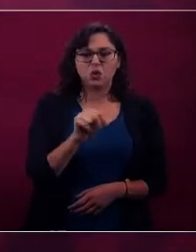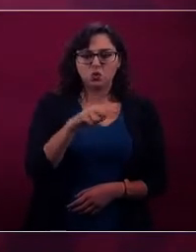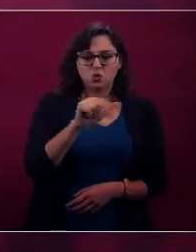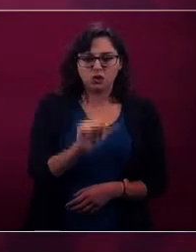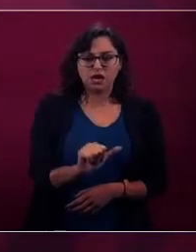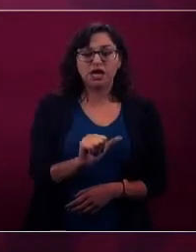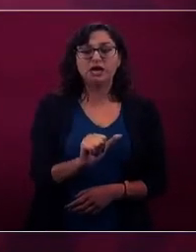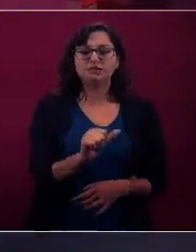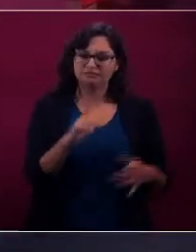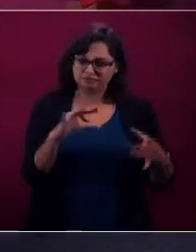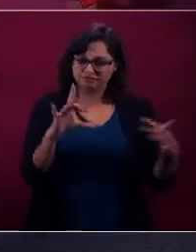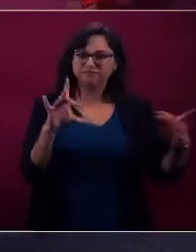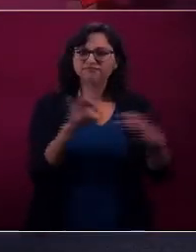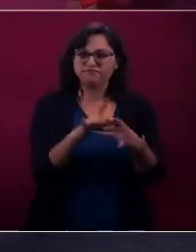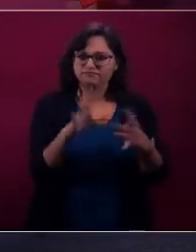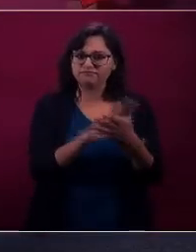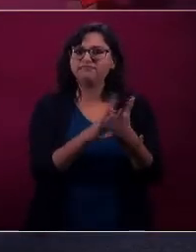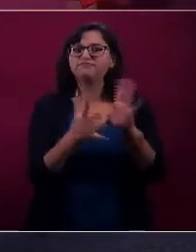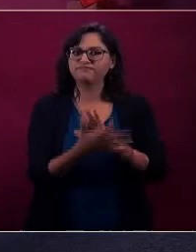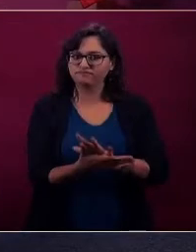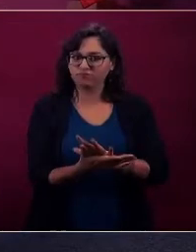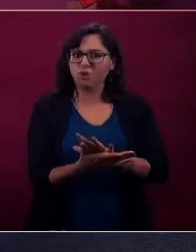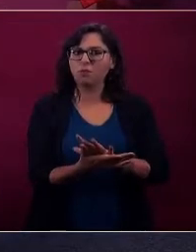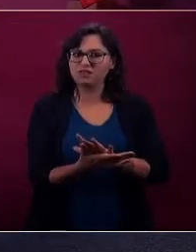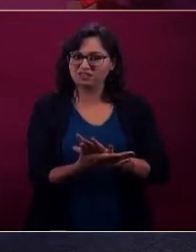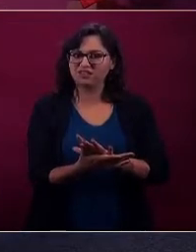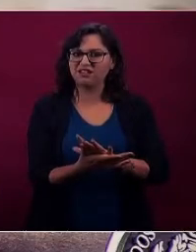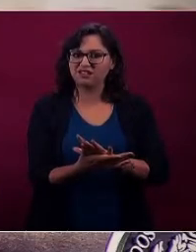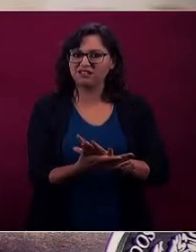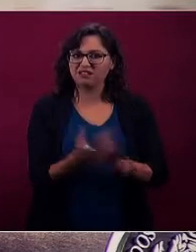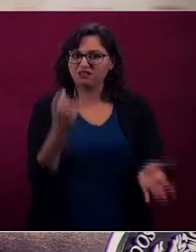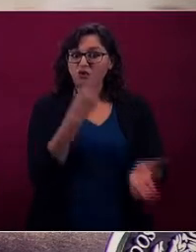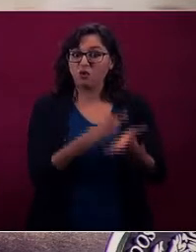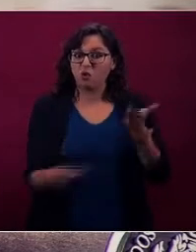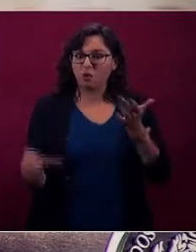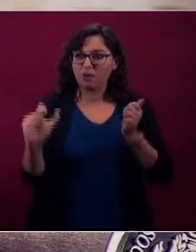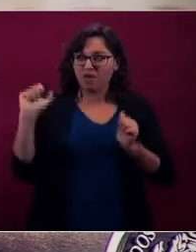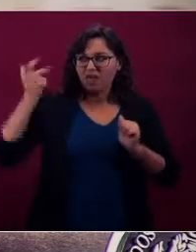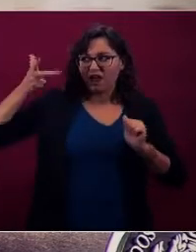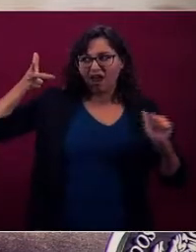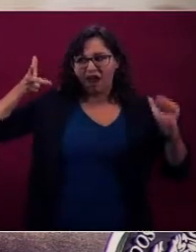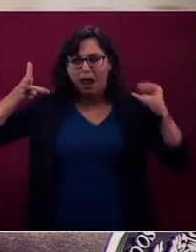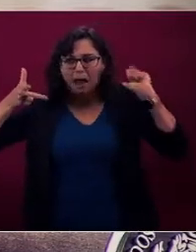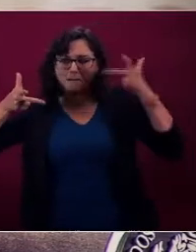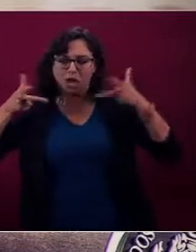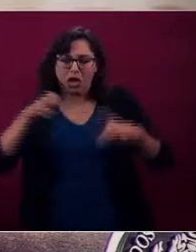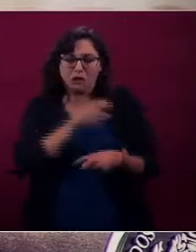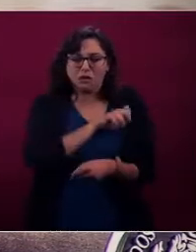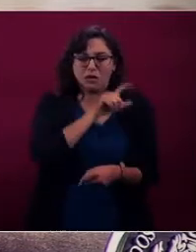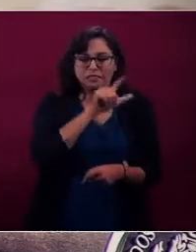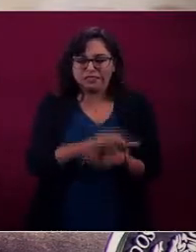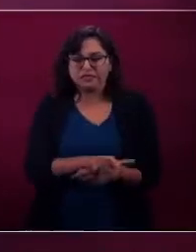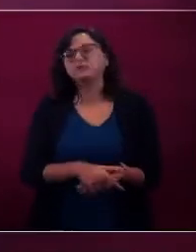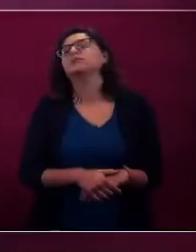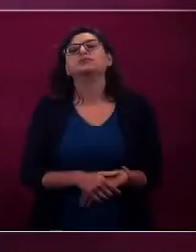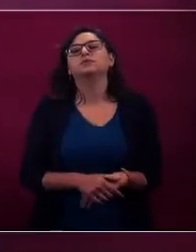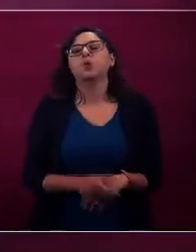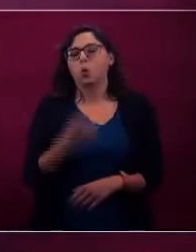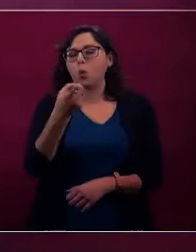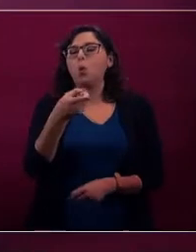está relacionada con la compra de estos equipos. Recuerden, acuérdense cómo un día vamos a ir